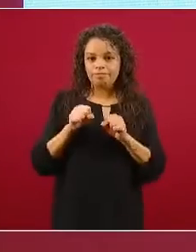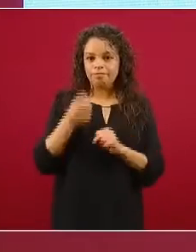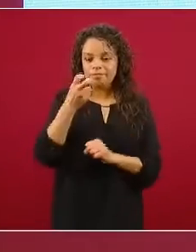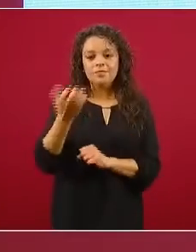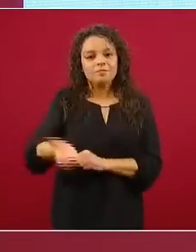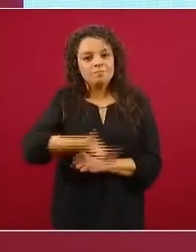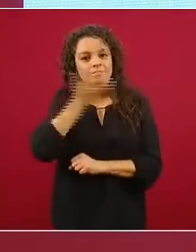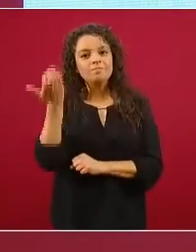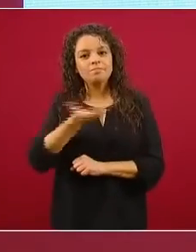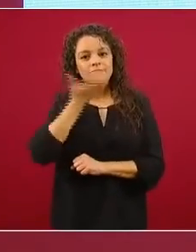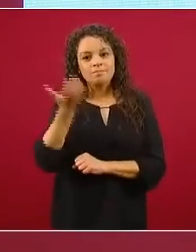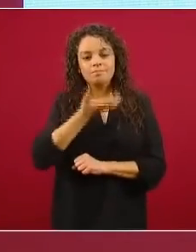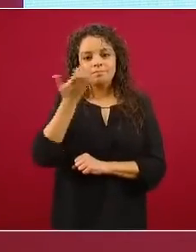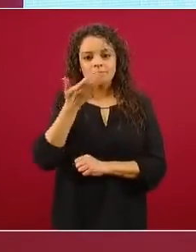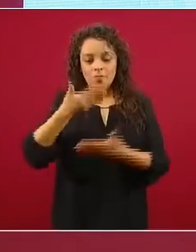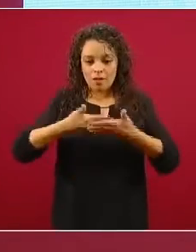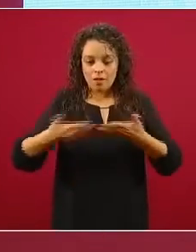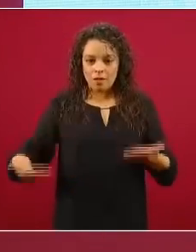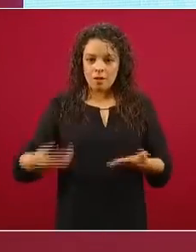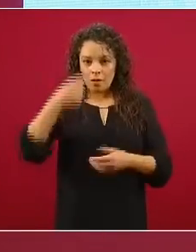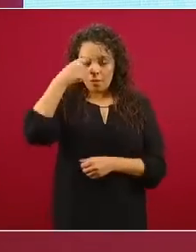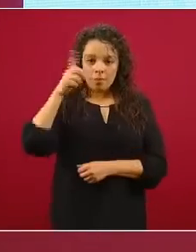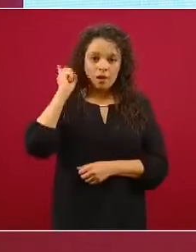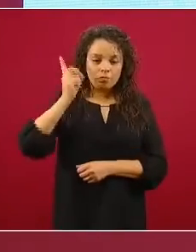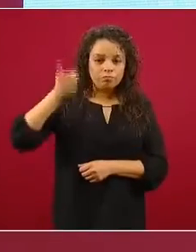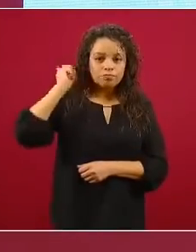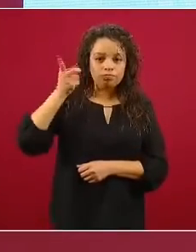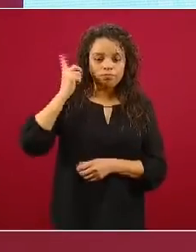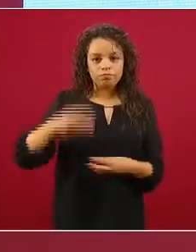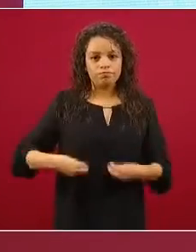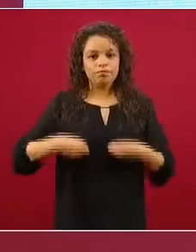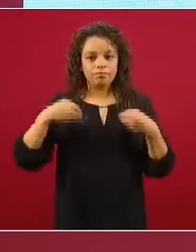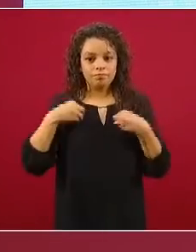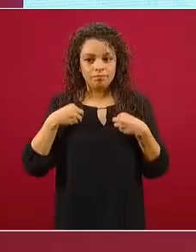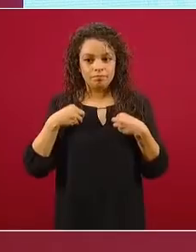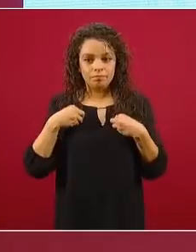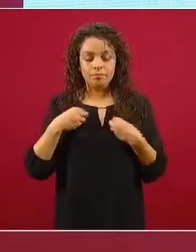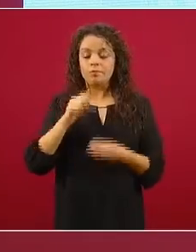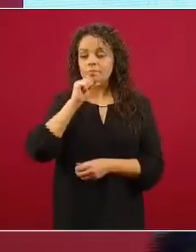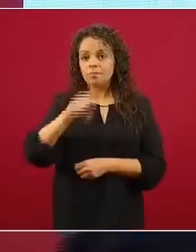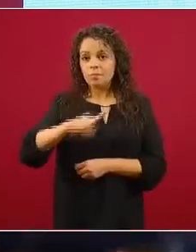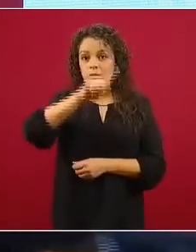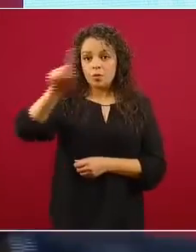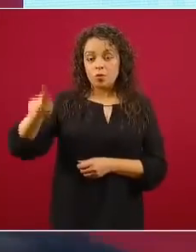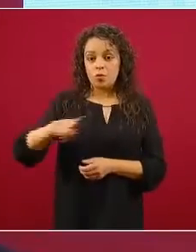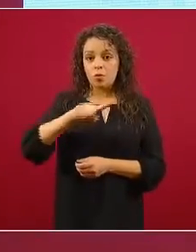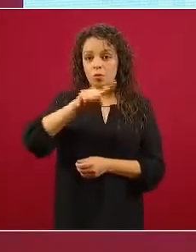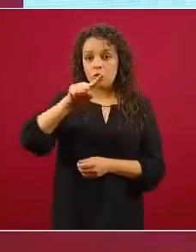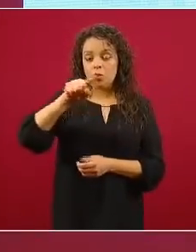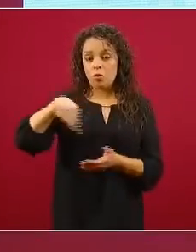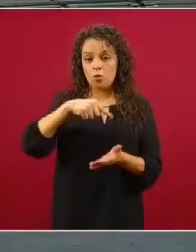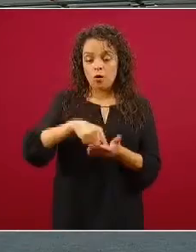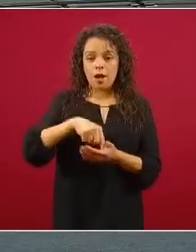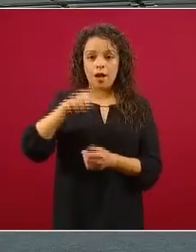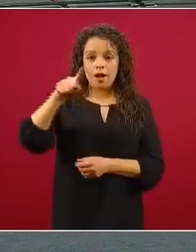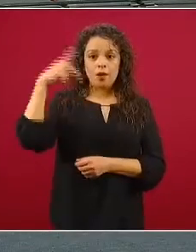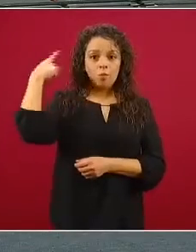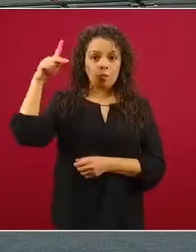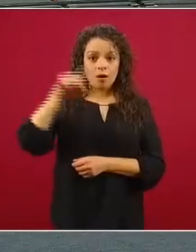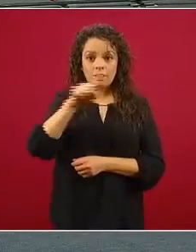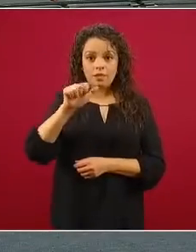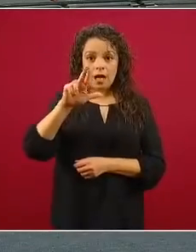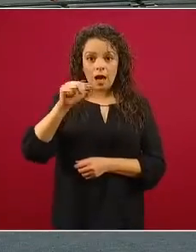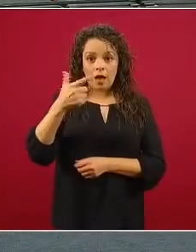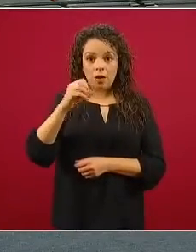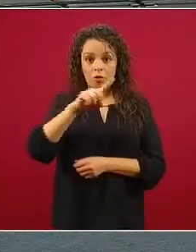momento en medio del coronavirus. Y así como en Puebla, Zaragoza y las armas nacionales se cubrieron de gloria, hoy cubramos